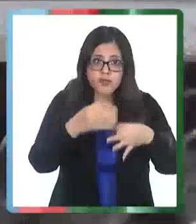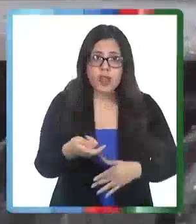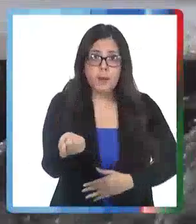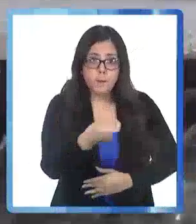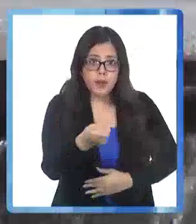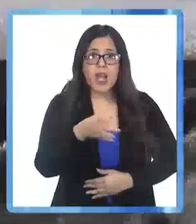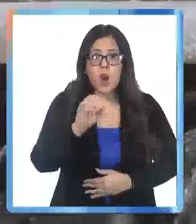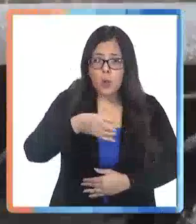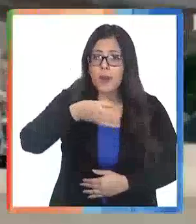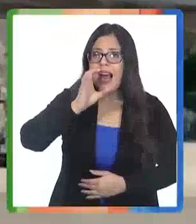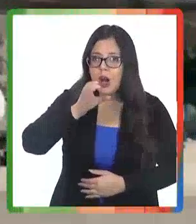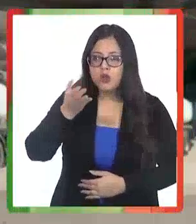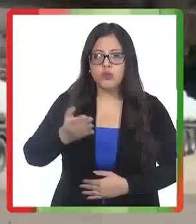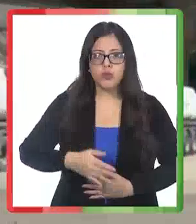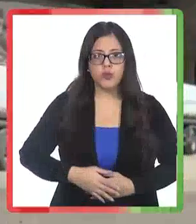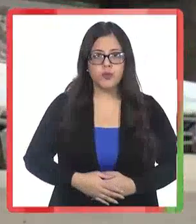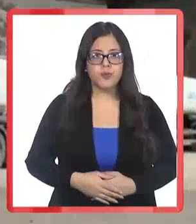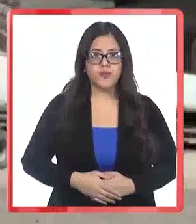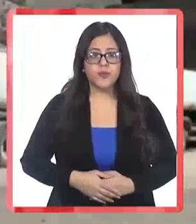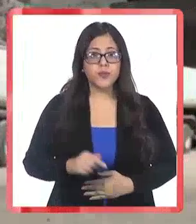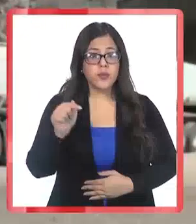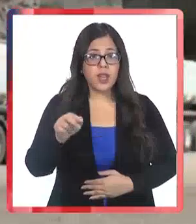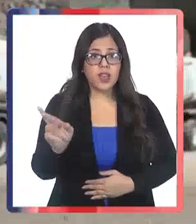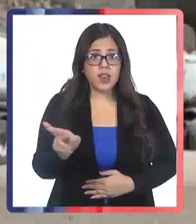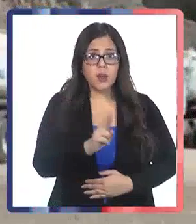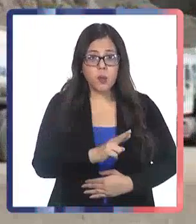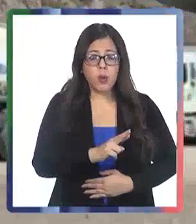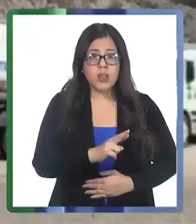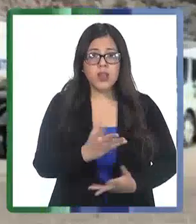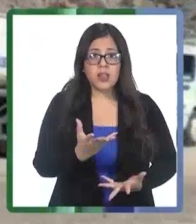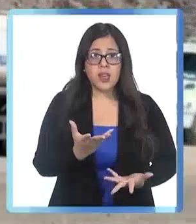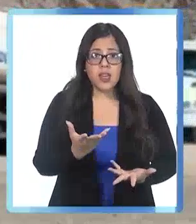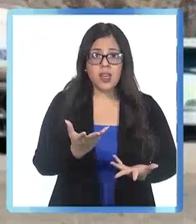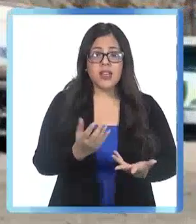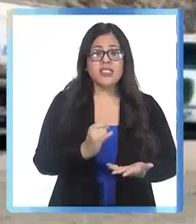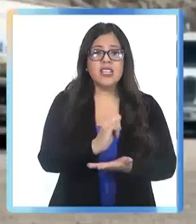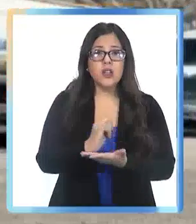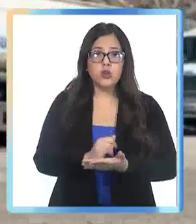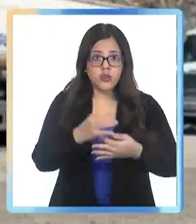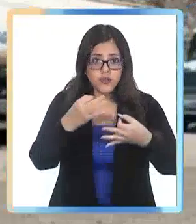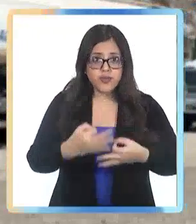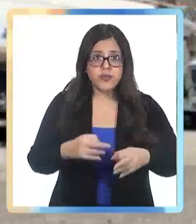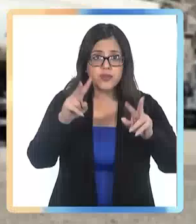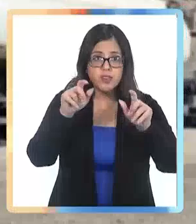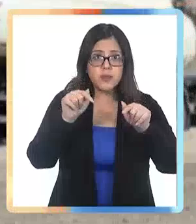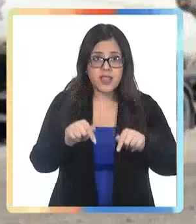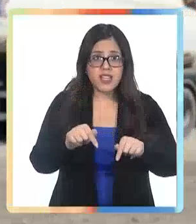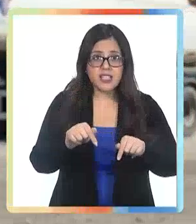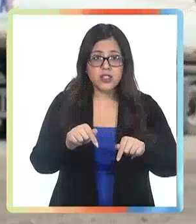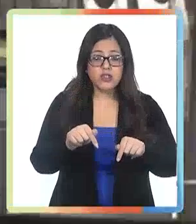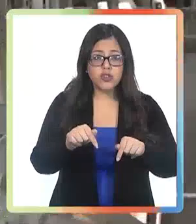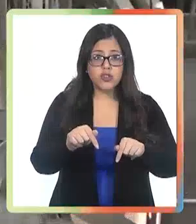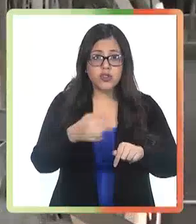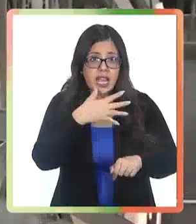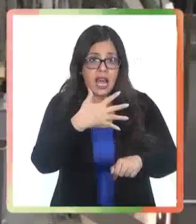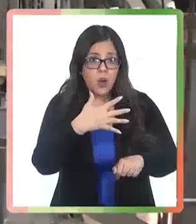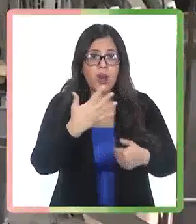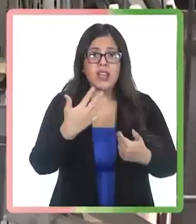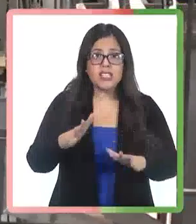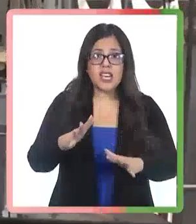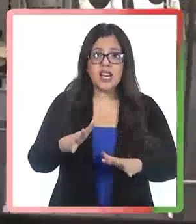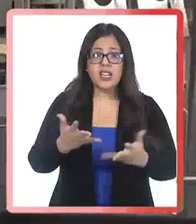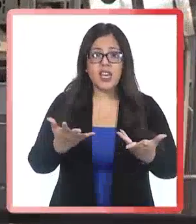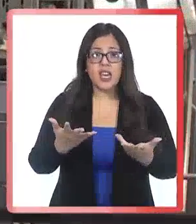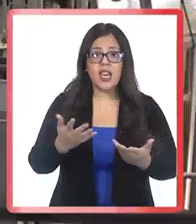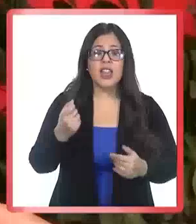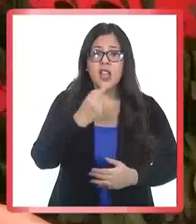riego o para consumo. No se tuvo respuesta de los organismos competentes al tema hídrico. Esa es una denuncia ante la PDI de